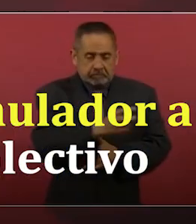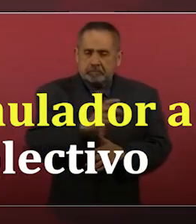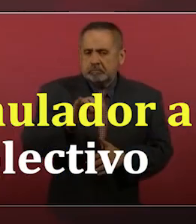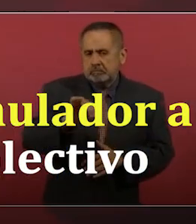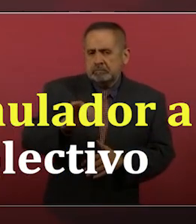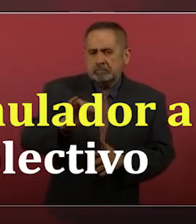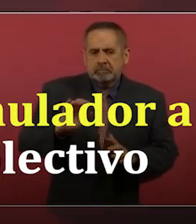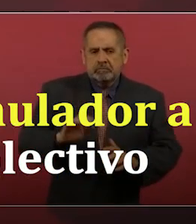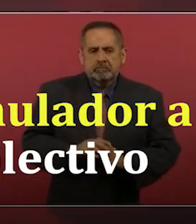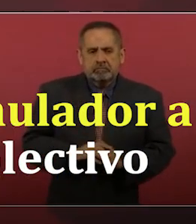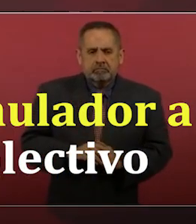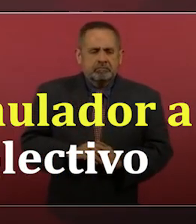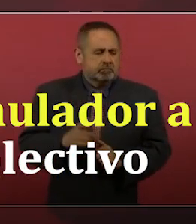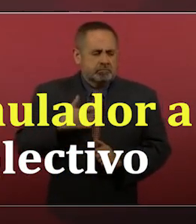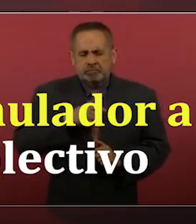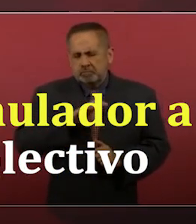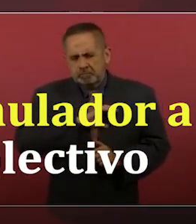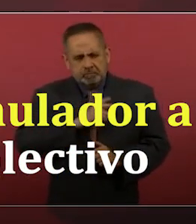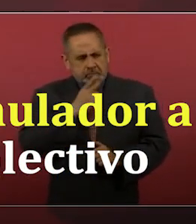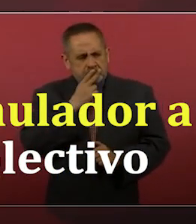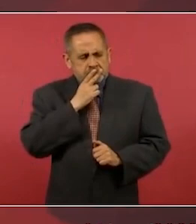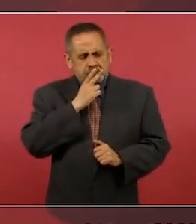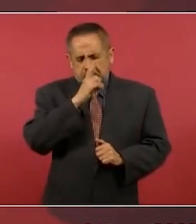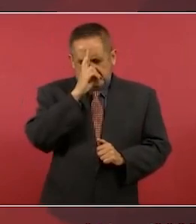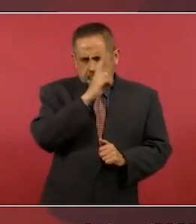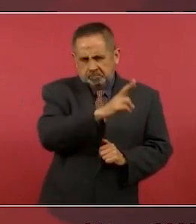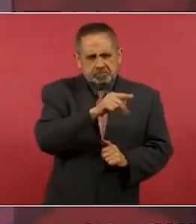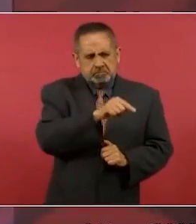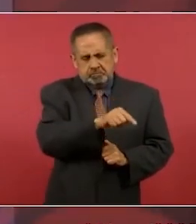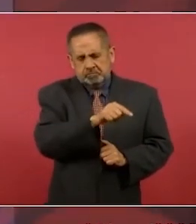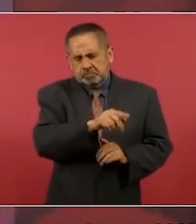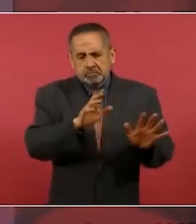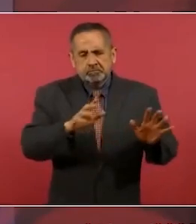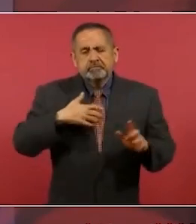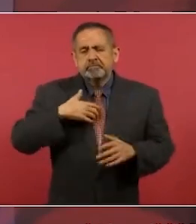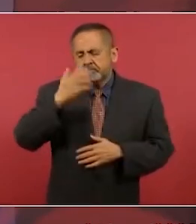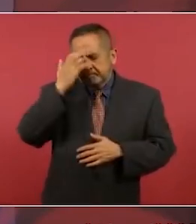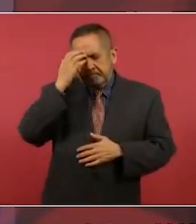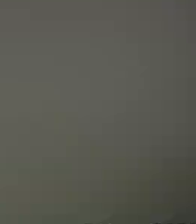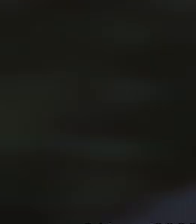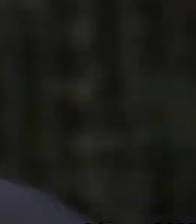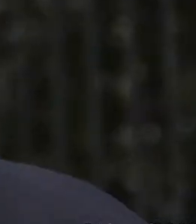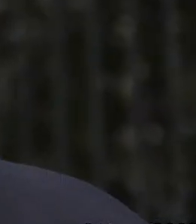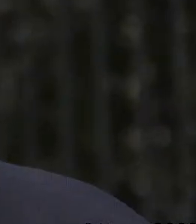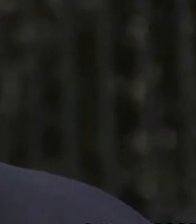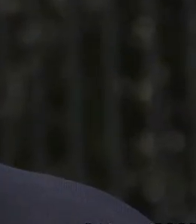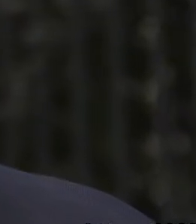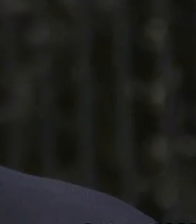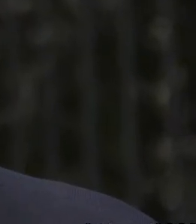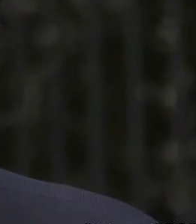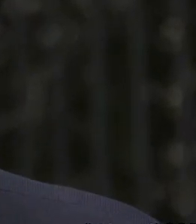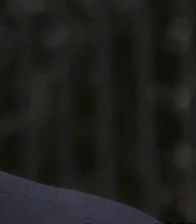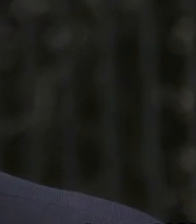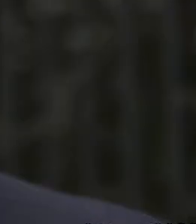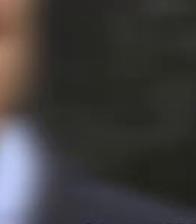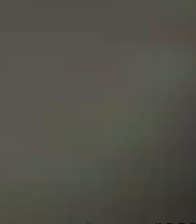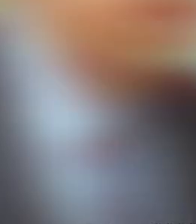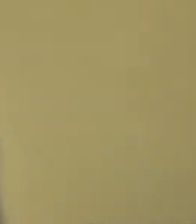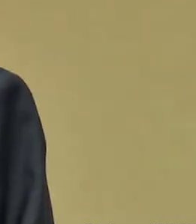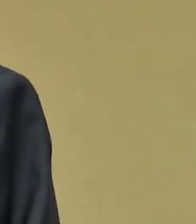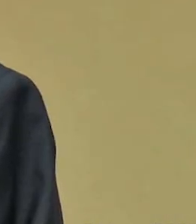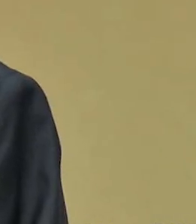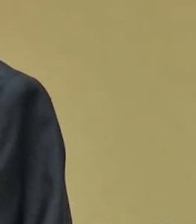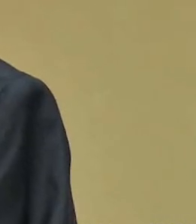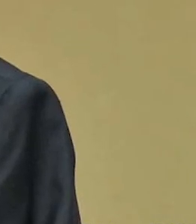Lo estimo mucho, lo respeto, lo considero precursor de este movimiento,